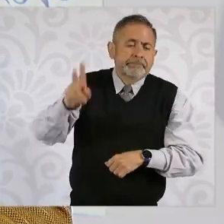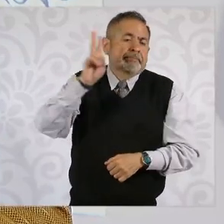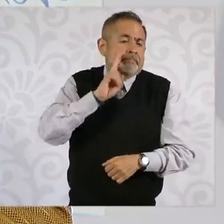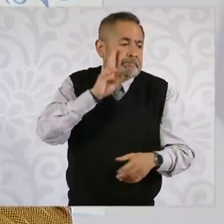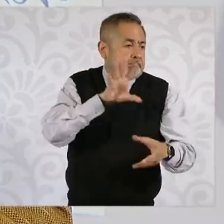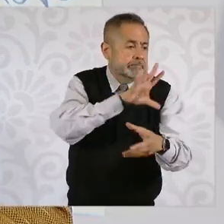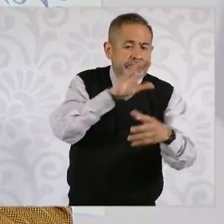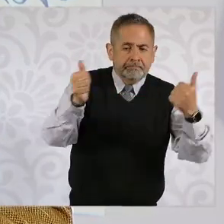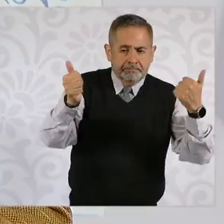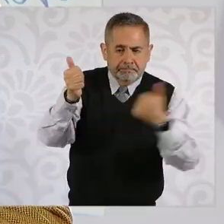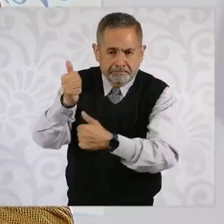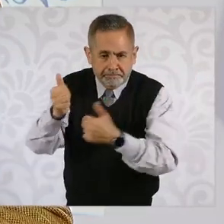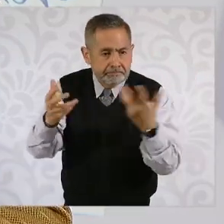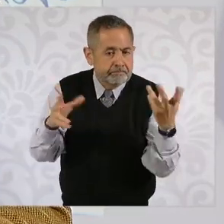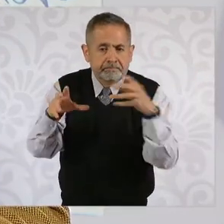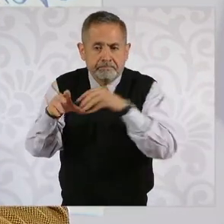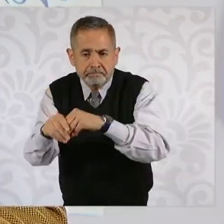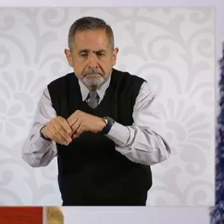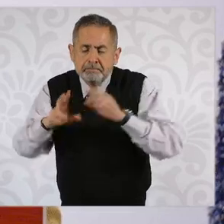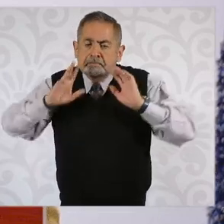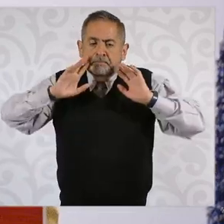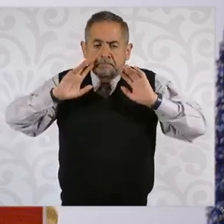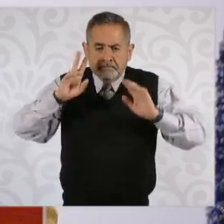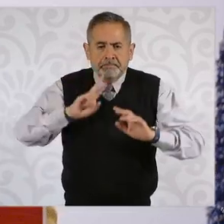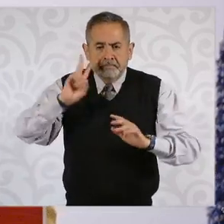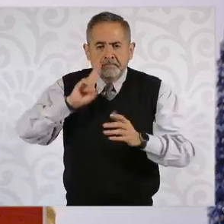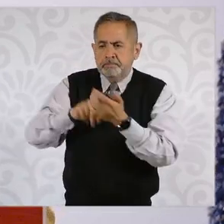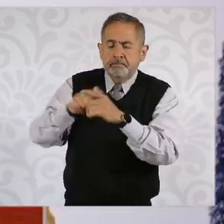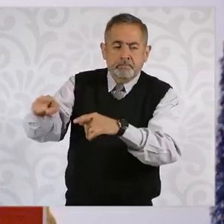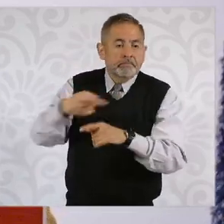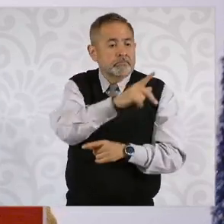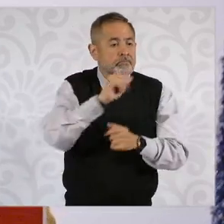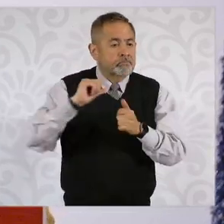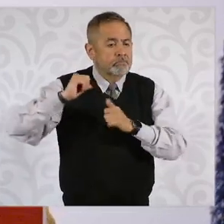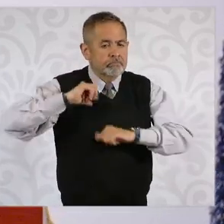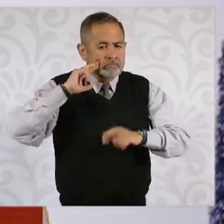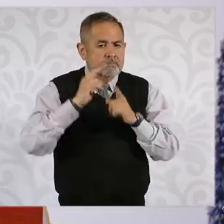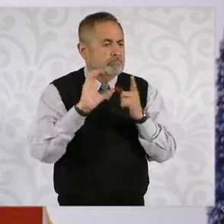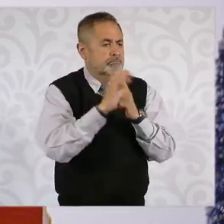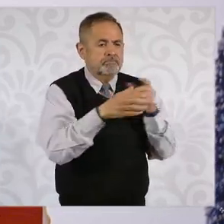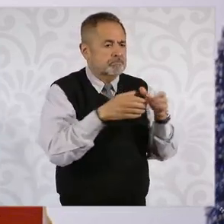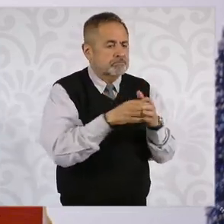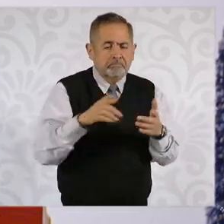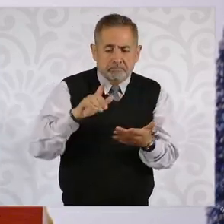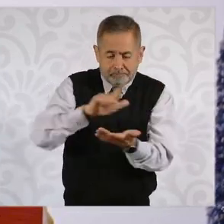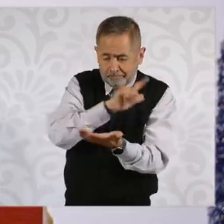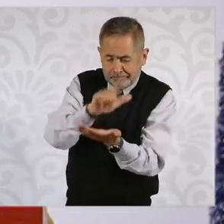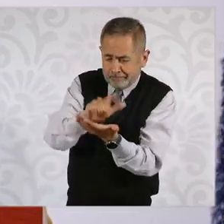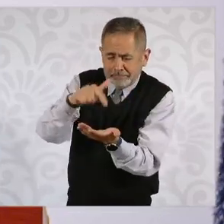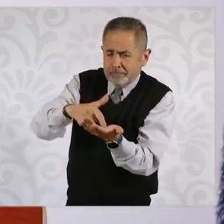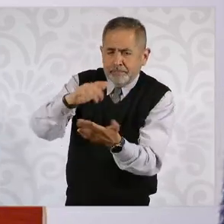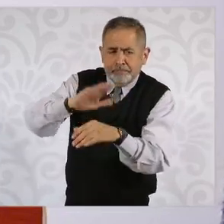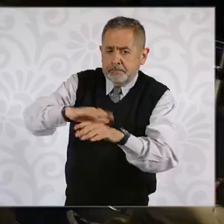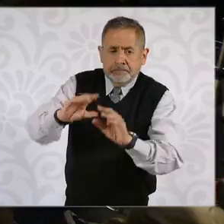Pero sí definitivamente en el caso de los comisionados pues la ley es muy clara al respecto.